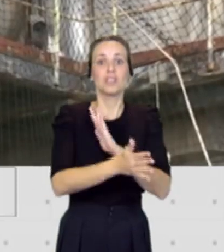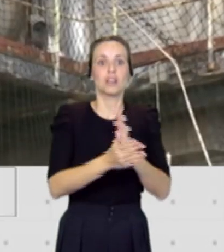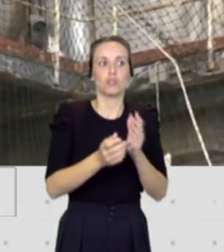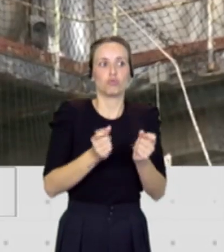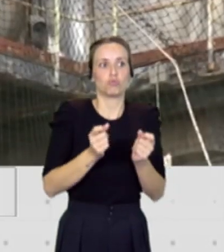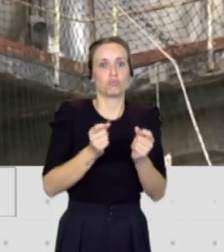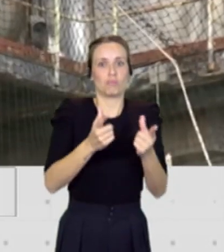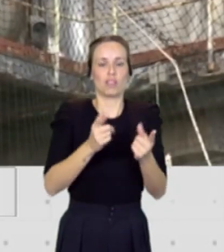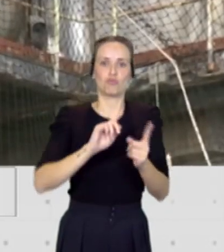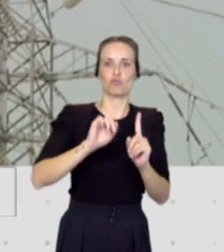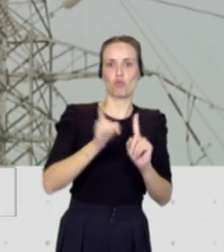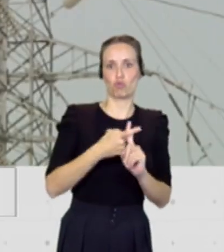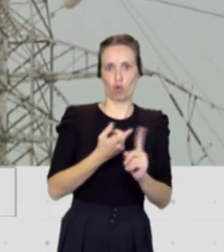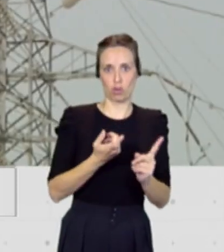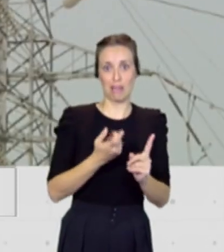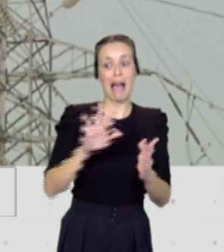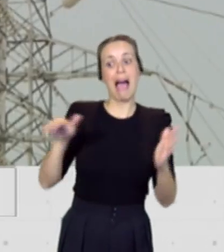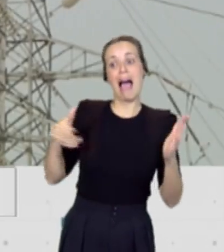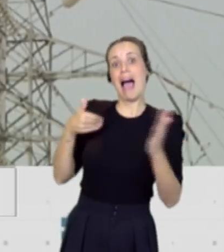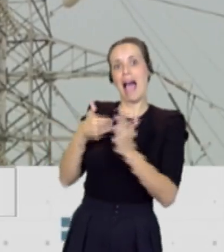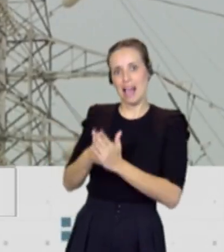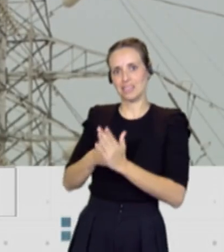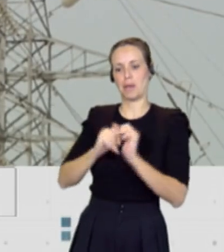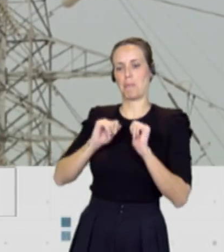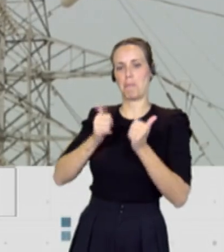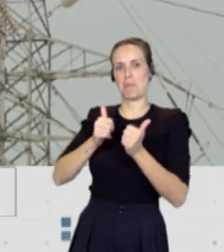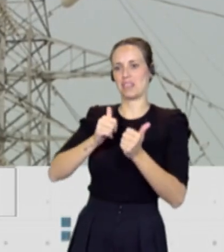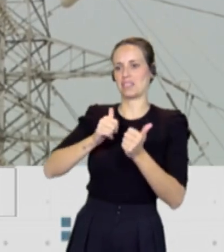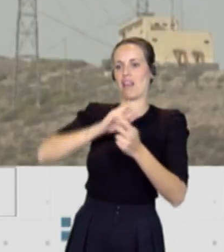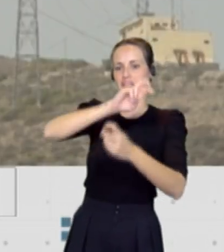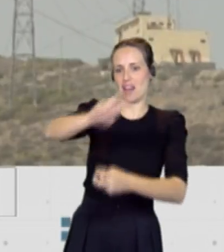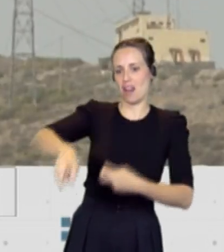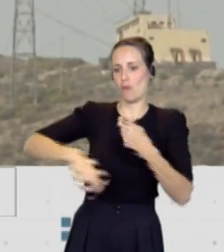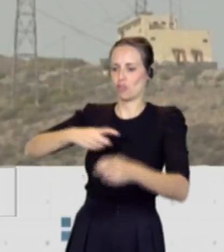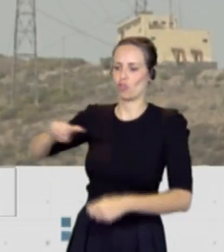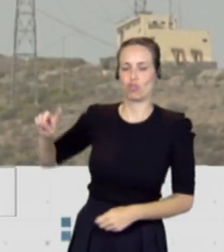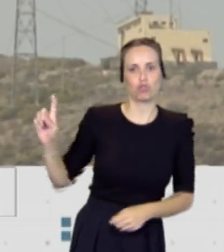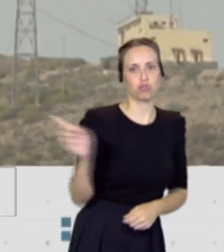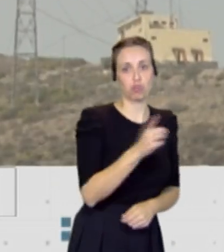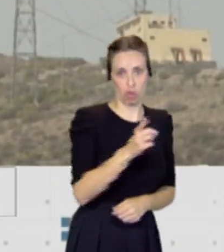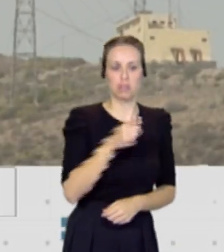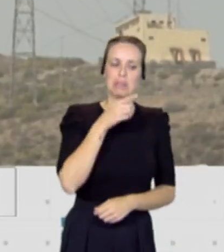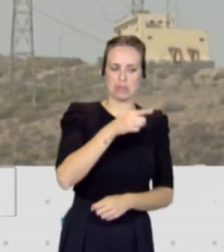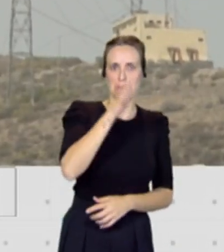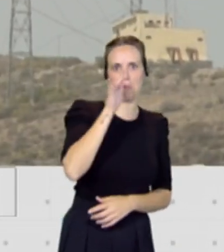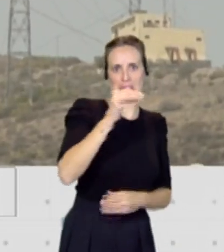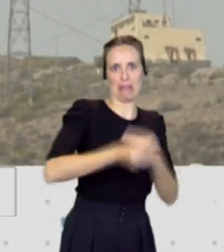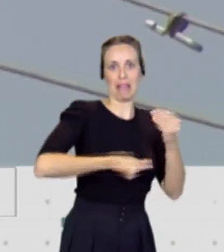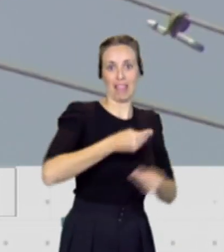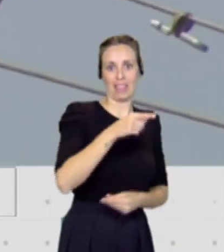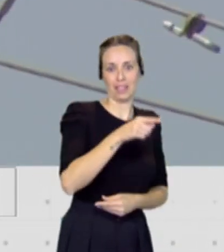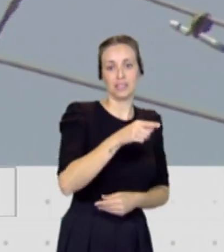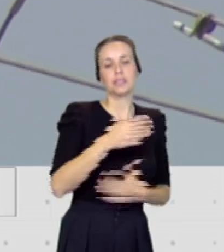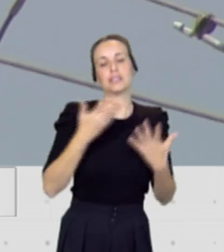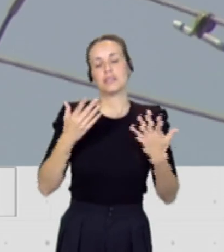cuanto no se ponga en marcha este concurso de renovación total para todas las islas. A partir de ahí, creo que el concurso viene